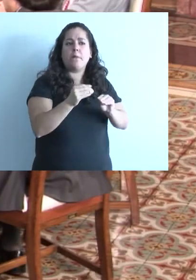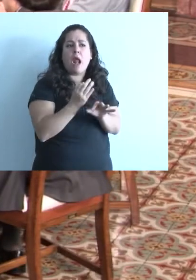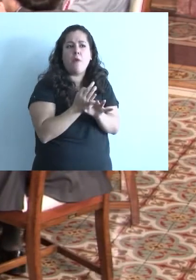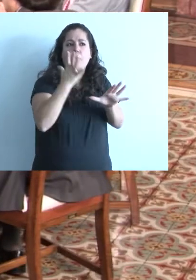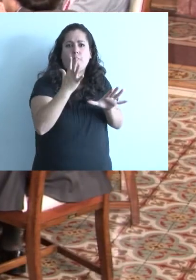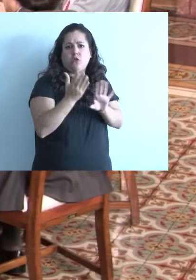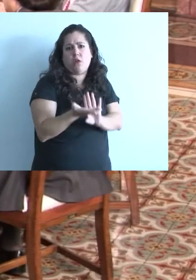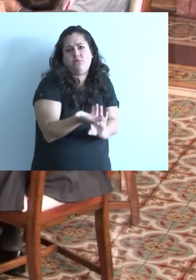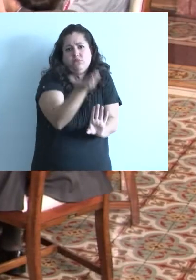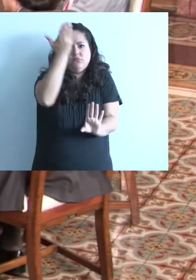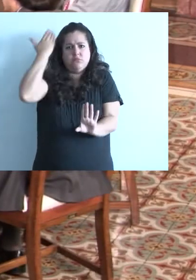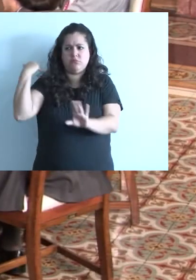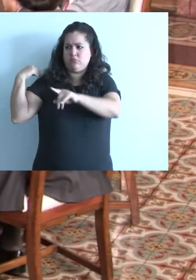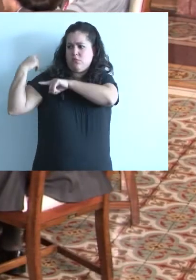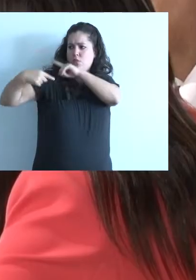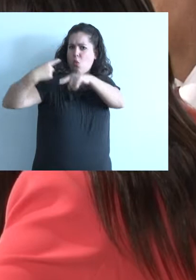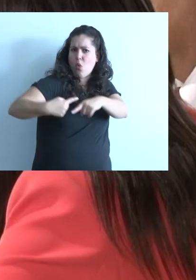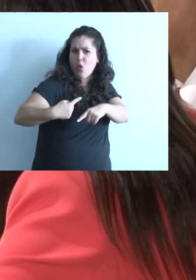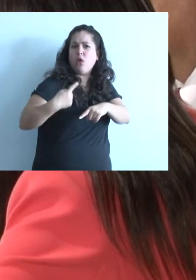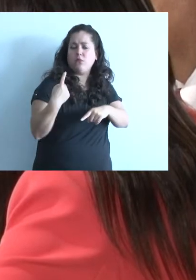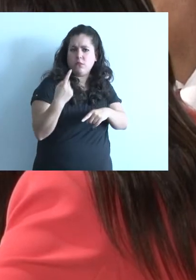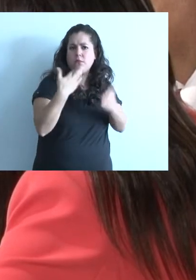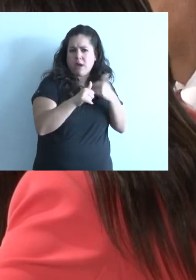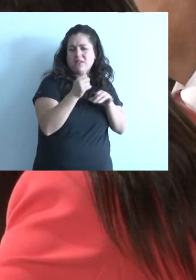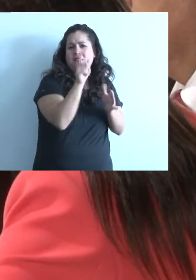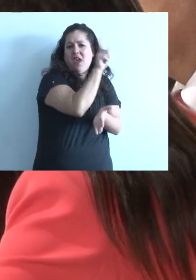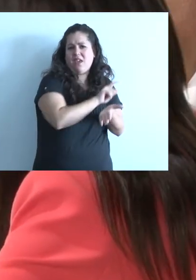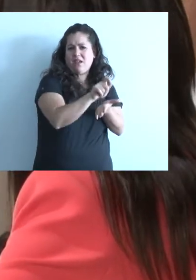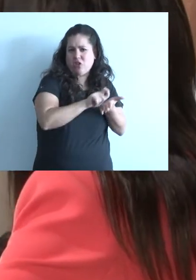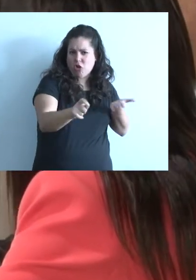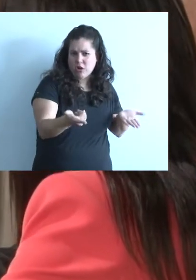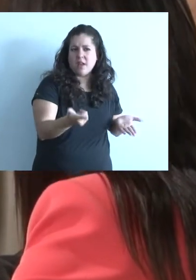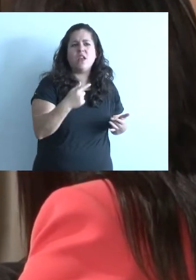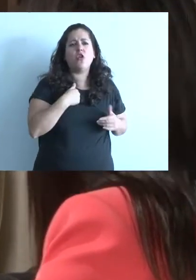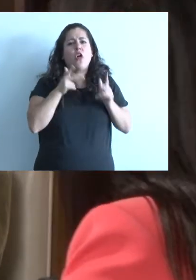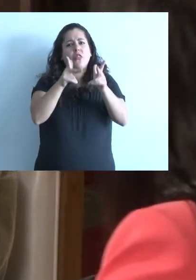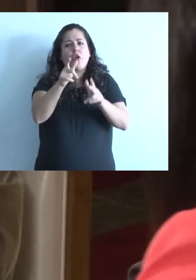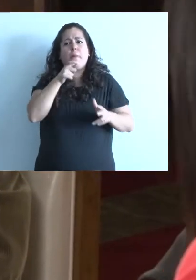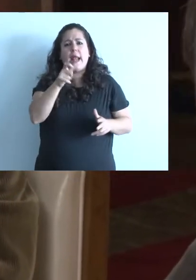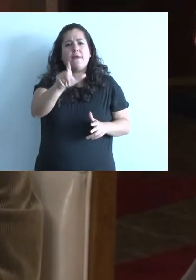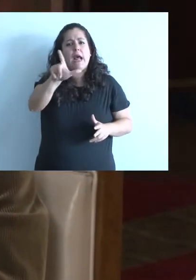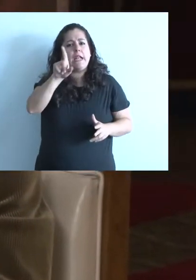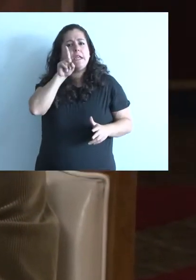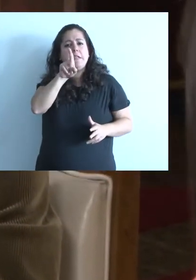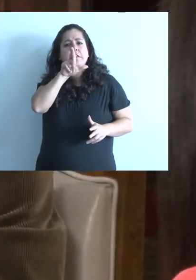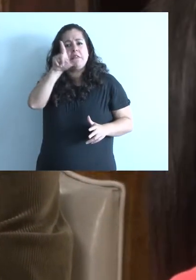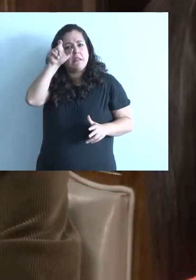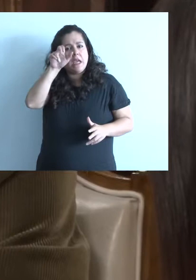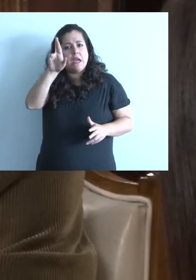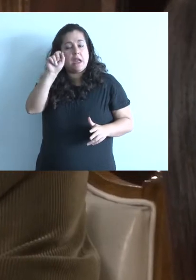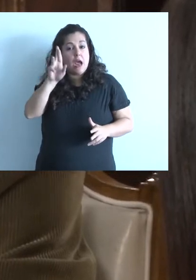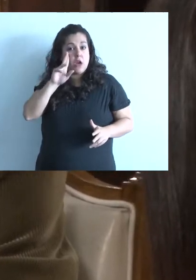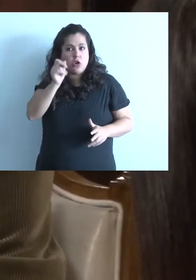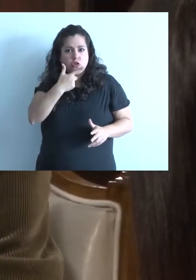trascendente, tan destacada como son los escritores literarios. Digo literarios porque el proyecto se